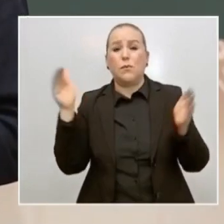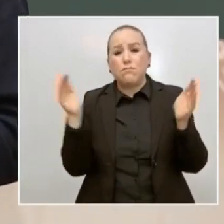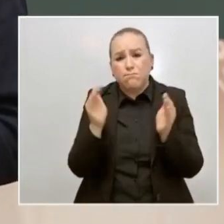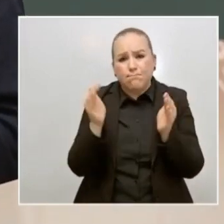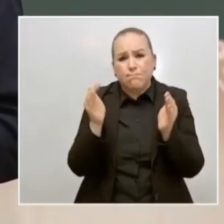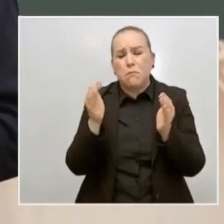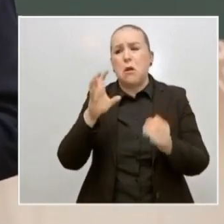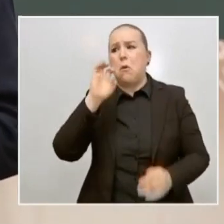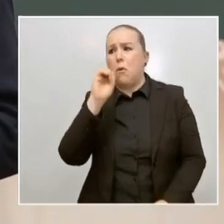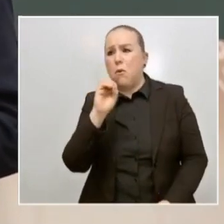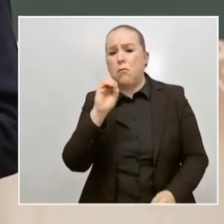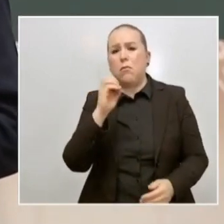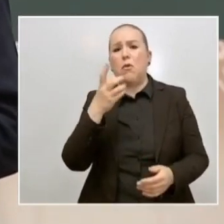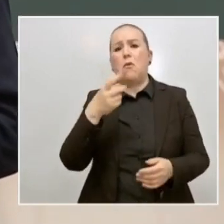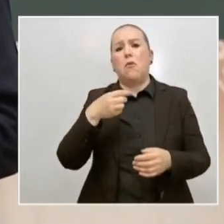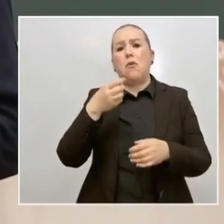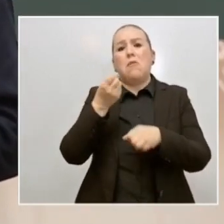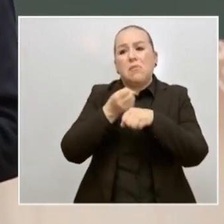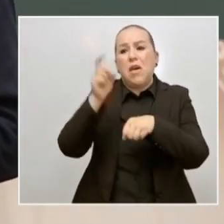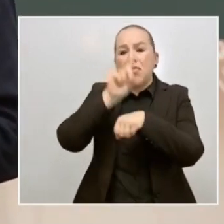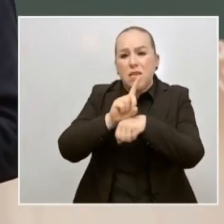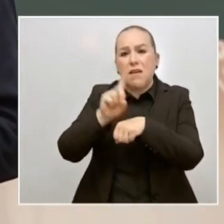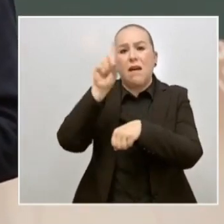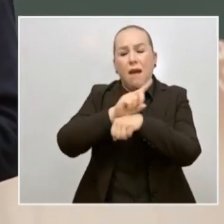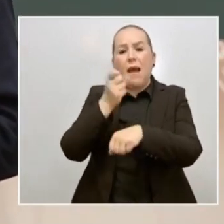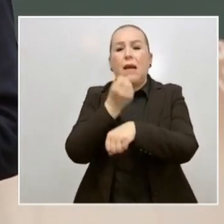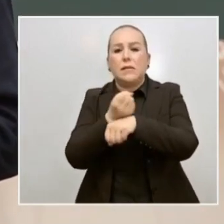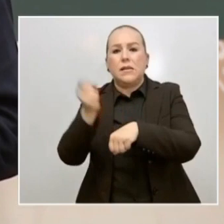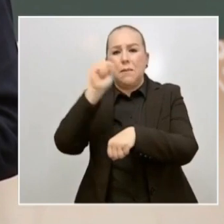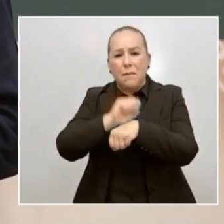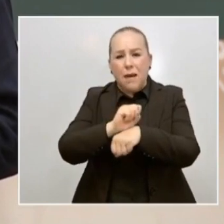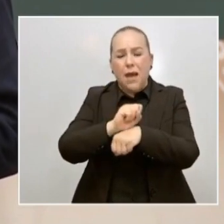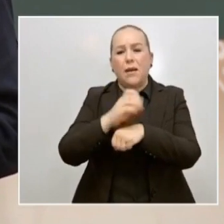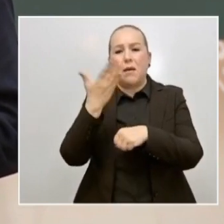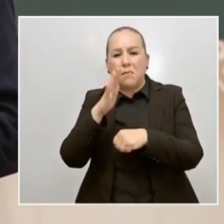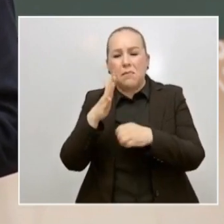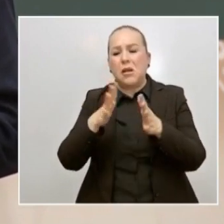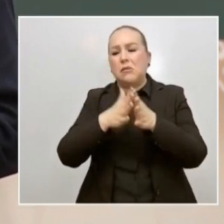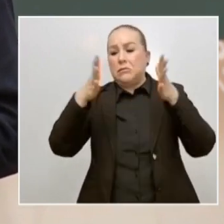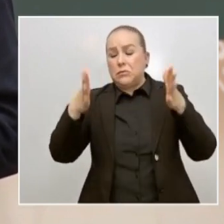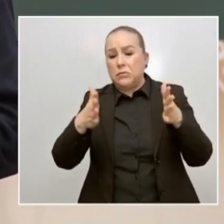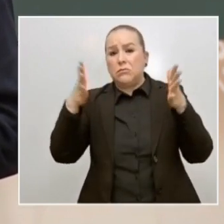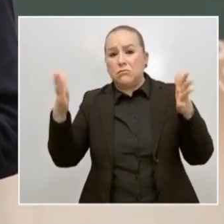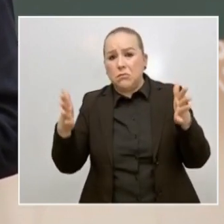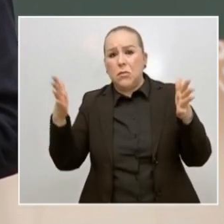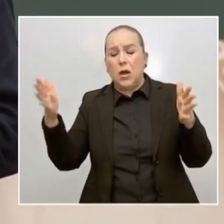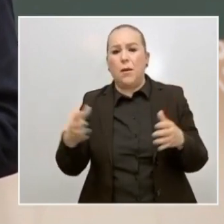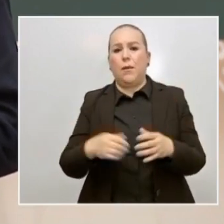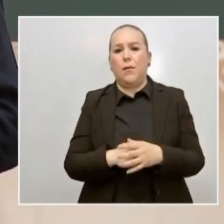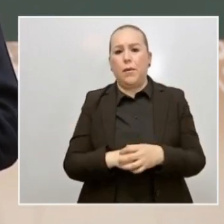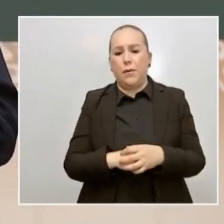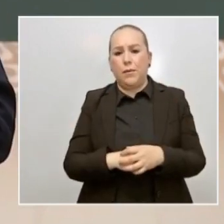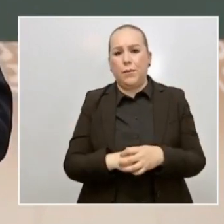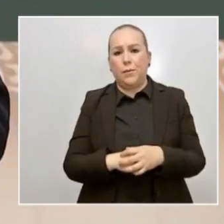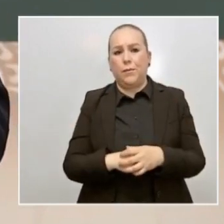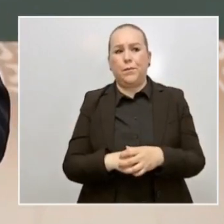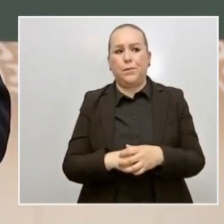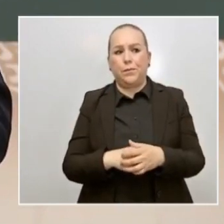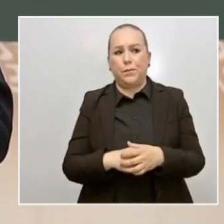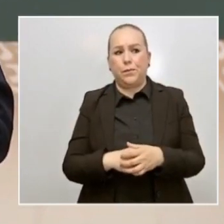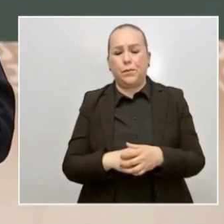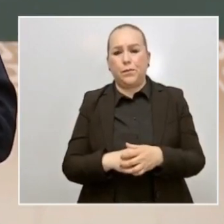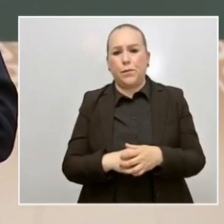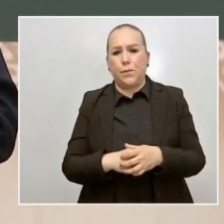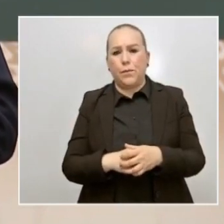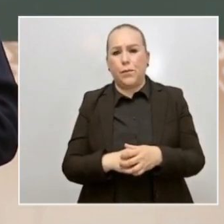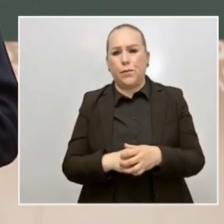ciertos días a la semana, con la condición de que se implemente un comité escolar de salud.